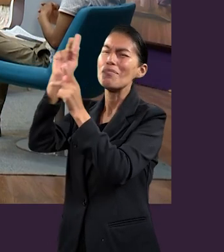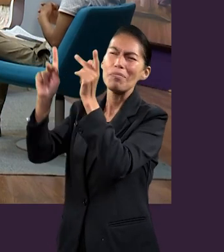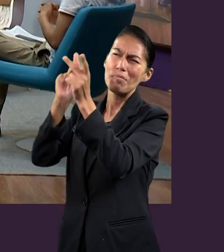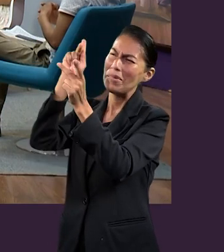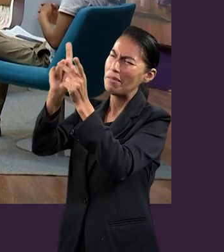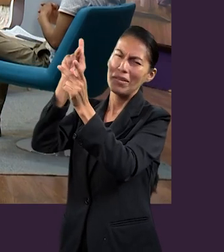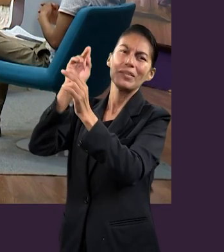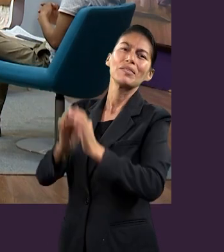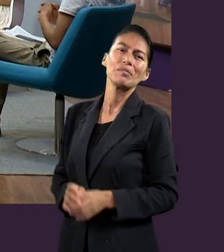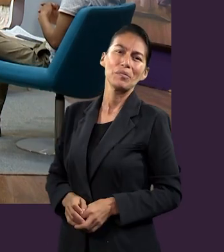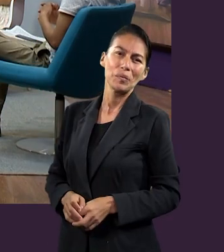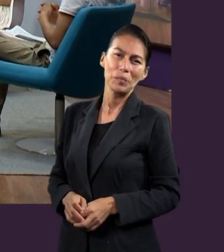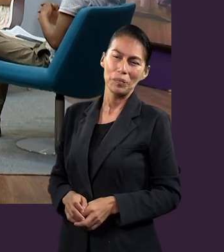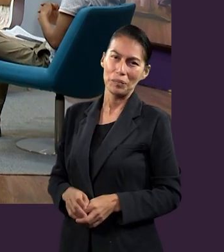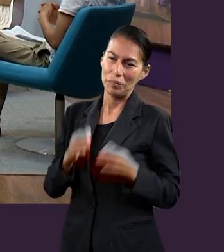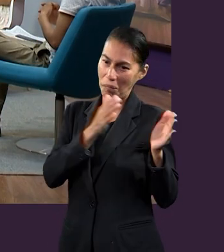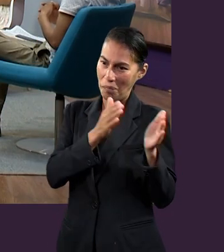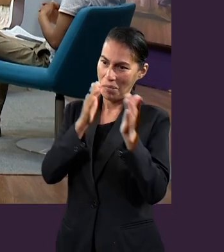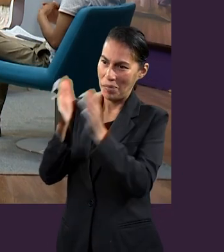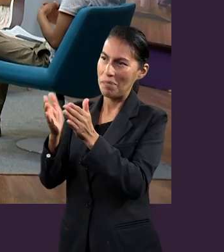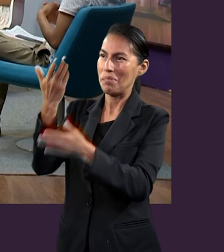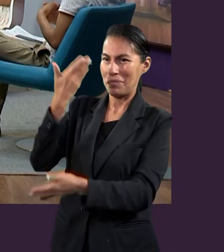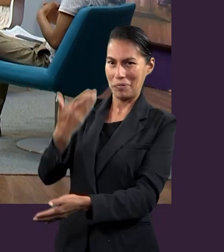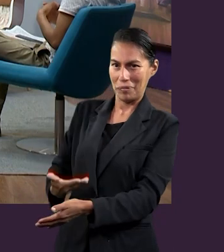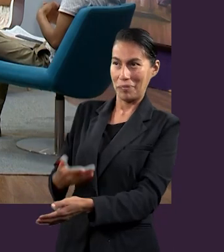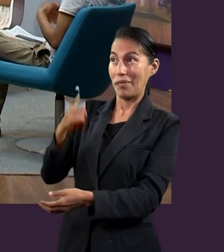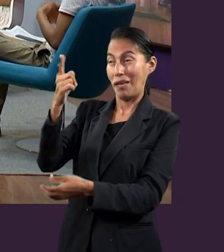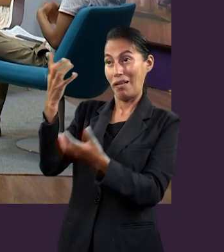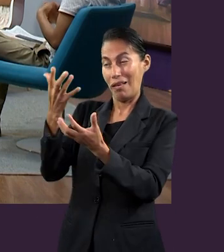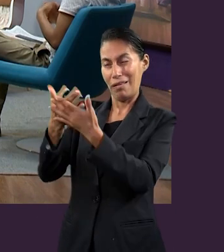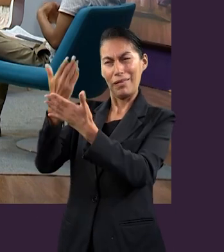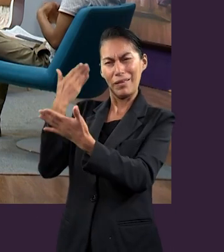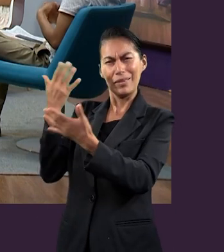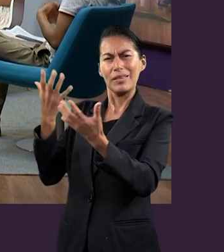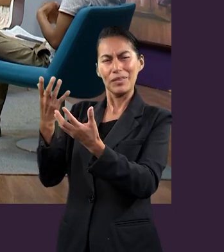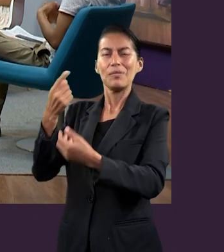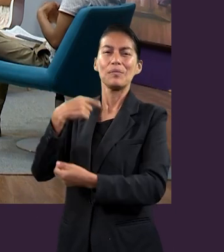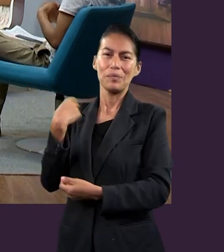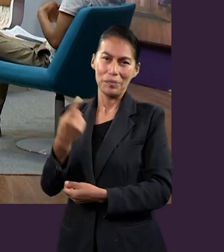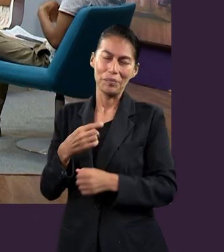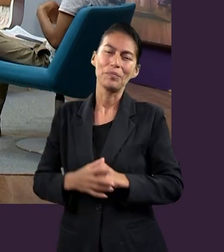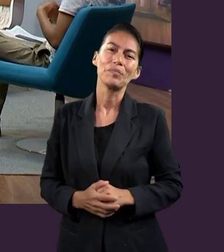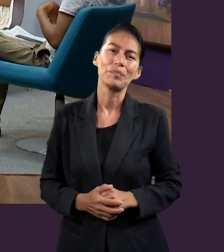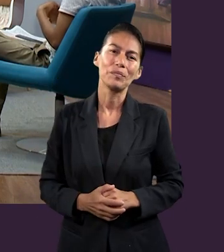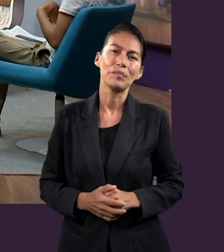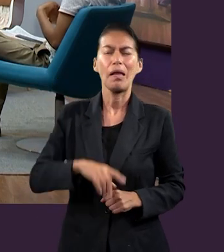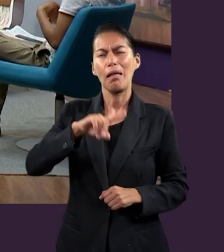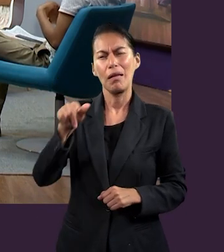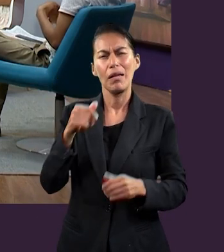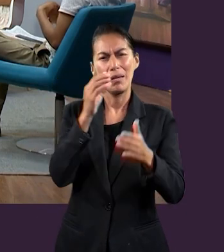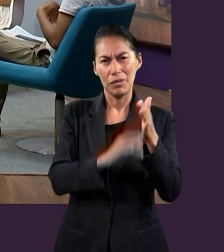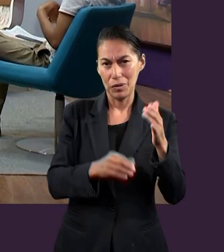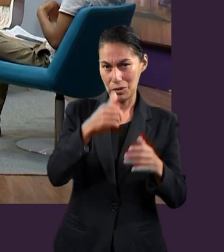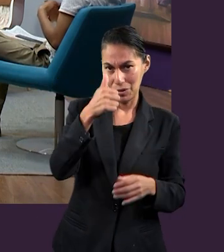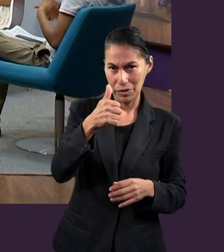estemos. El plan que él ha hecho para nuestra vida. Y finalmente en el capítulo 6,